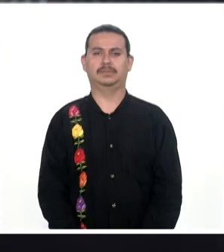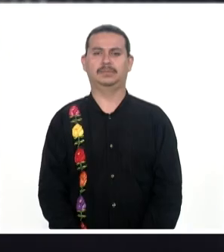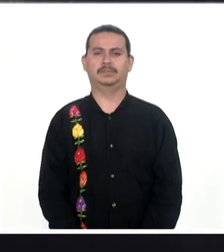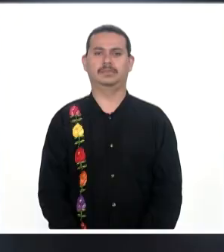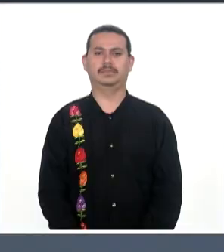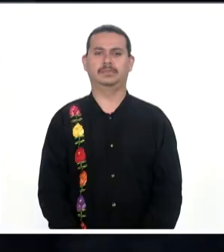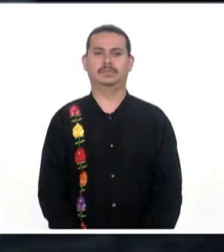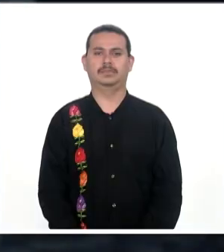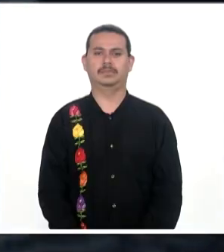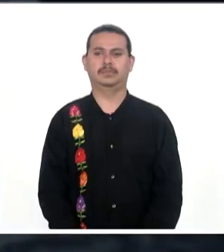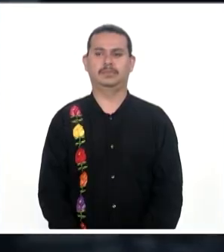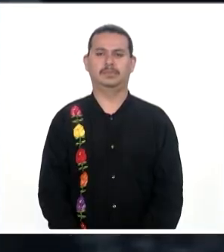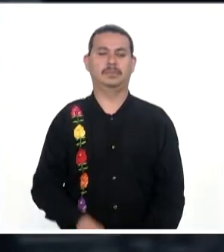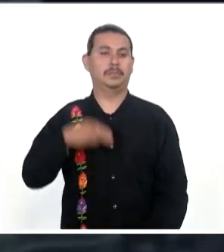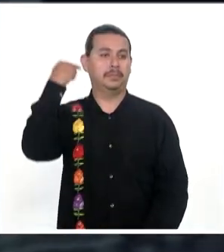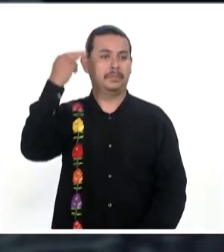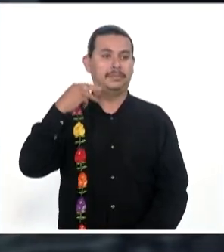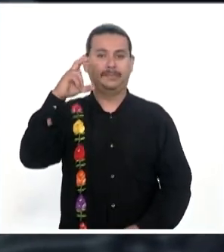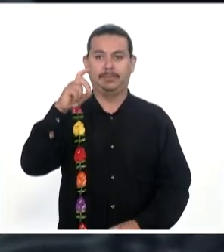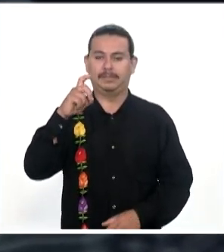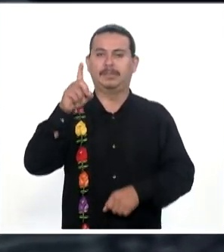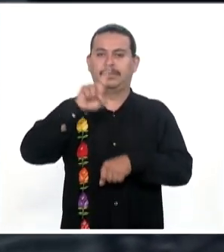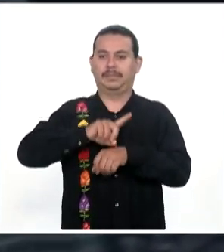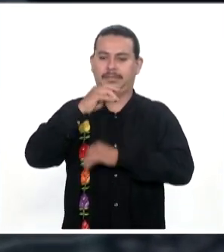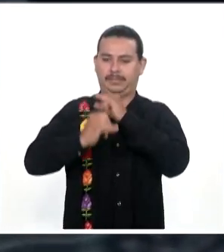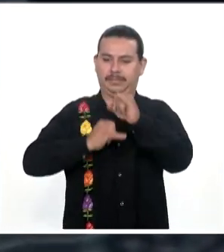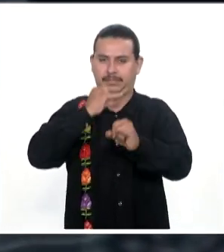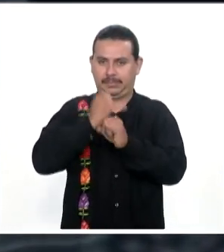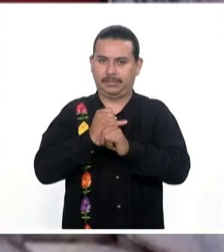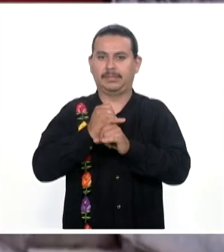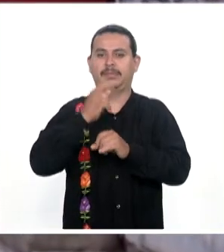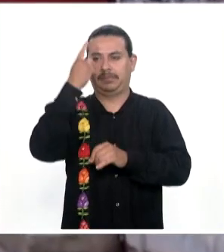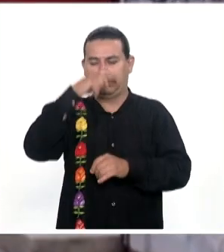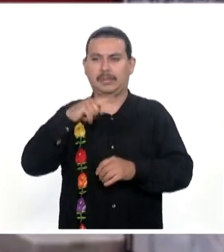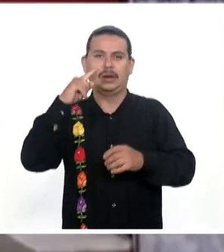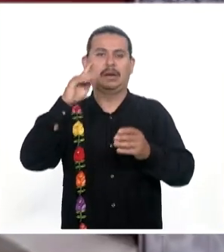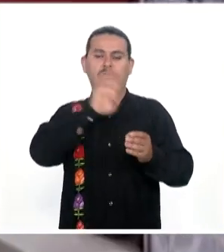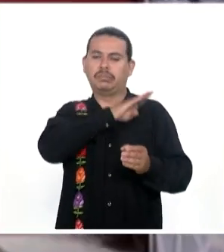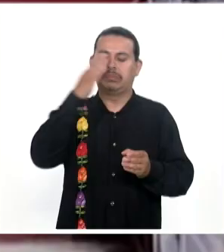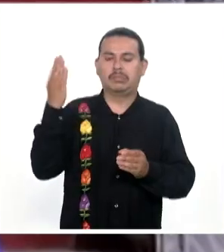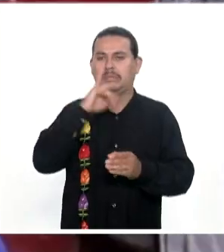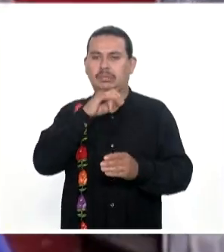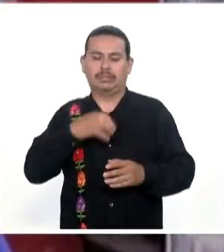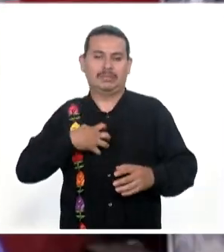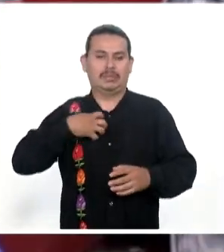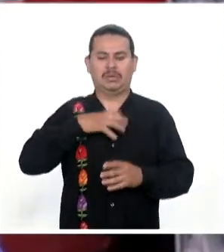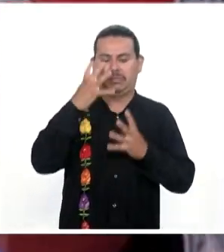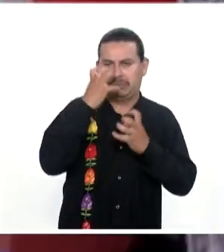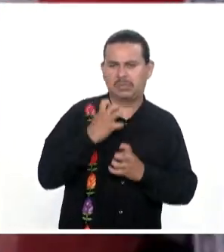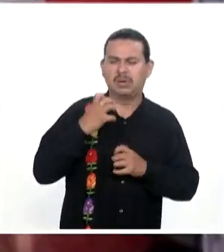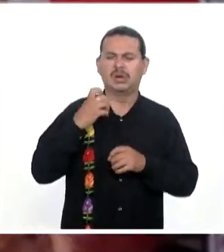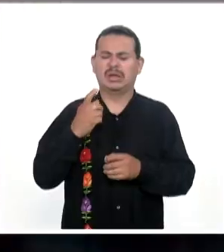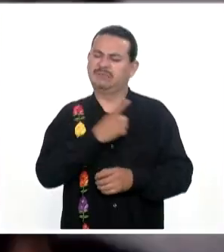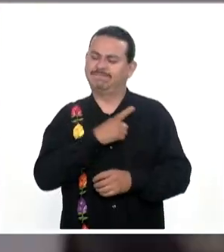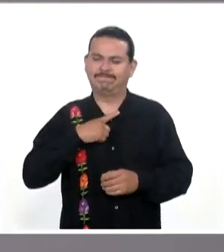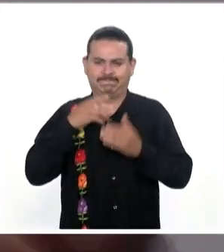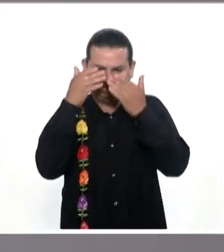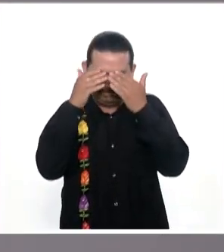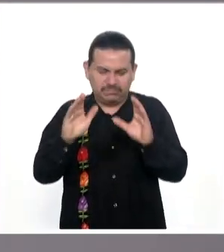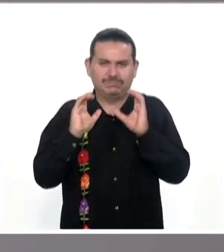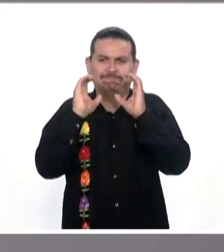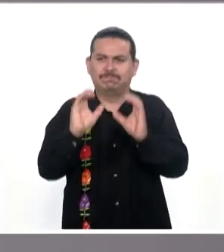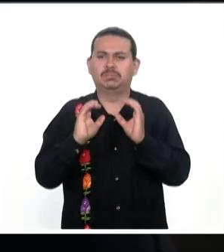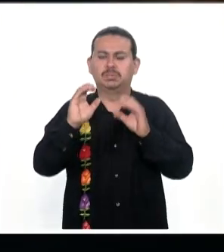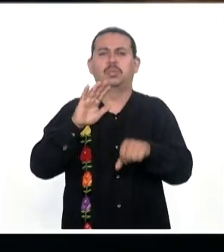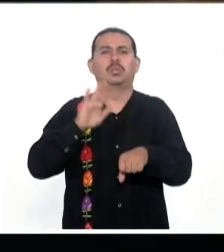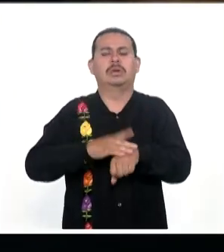Cada 30 De marzo Se conmemora El día Internacional Del trastorno Bipolar Con el objetivo De generar Conciencia Sobre esta